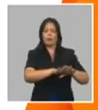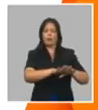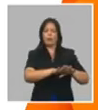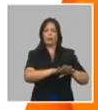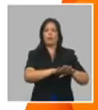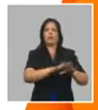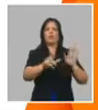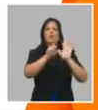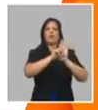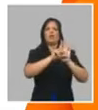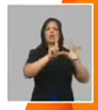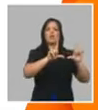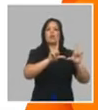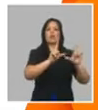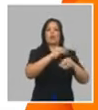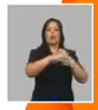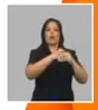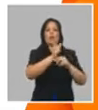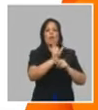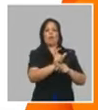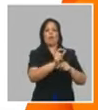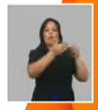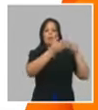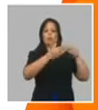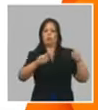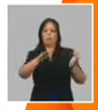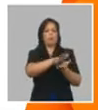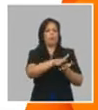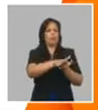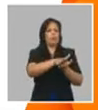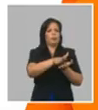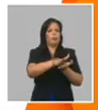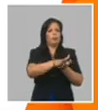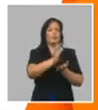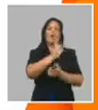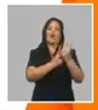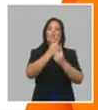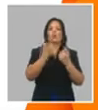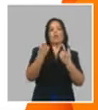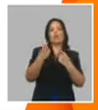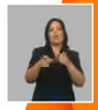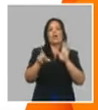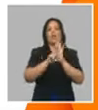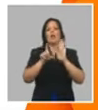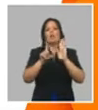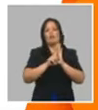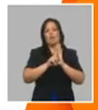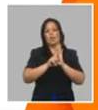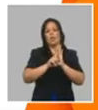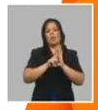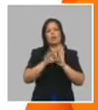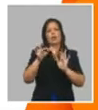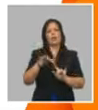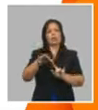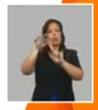forma automática y las empresas o actividades que requieran licencias excepcionales, sobre